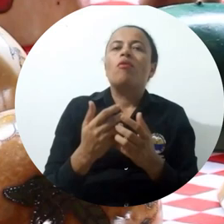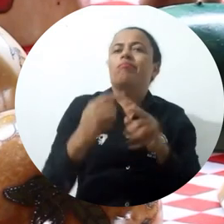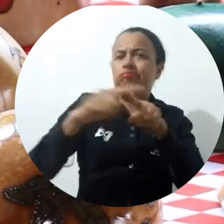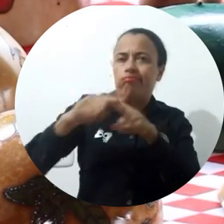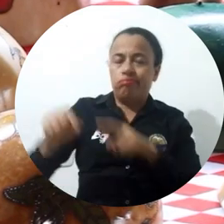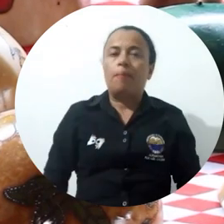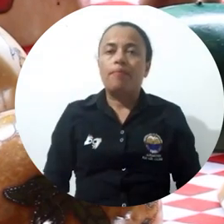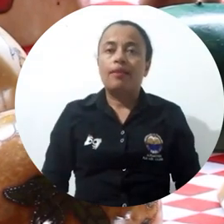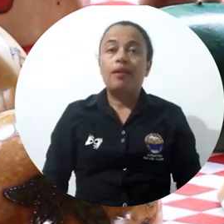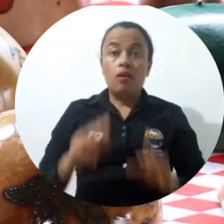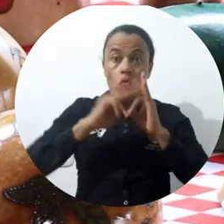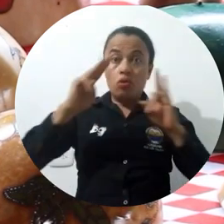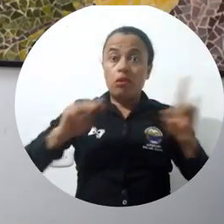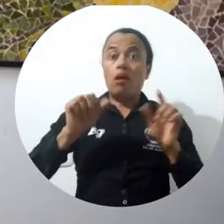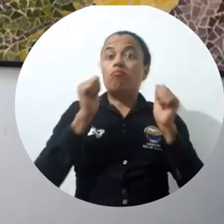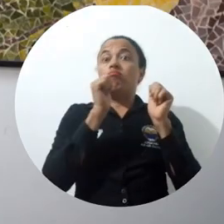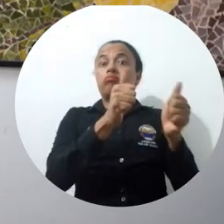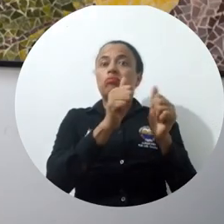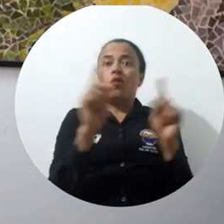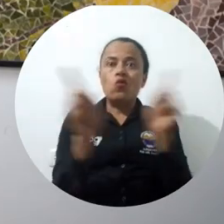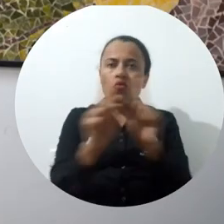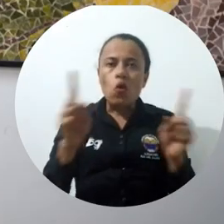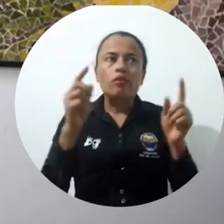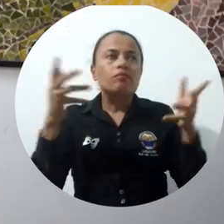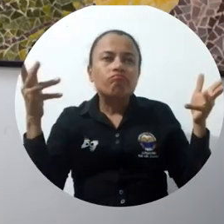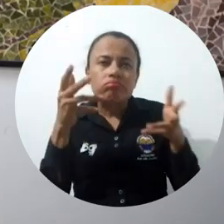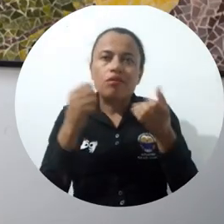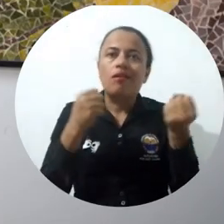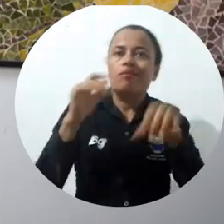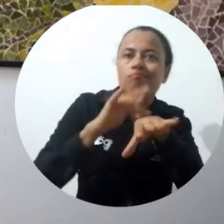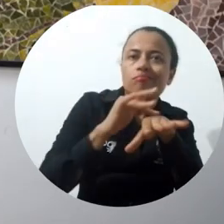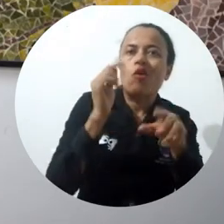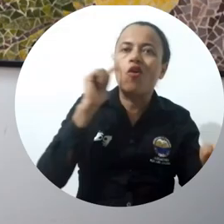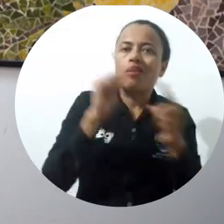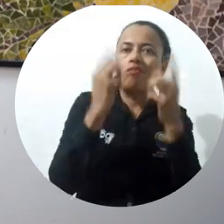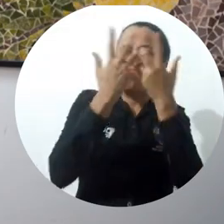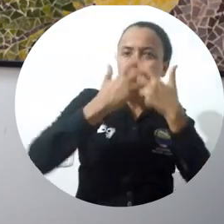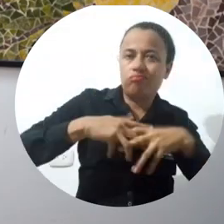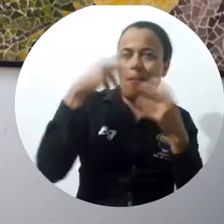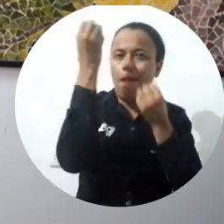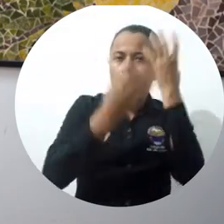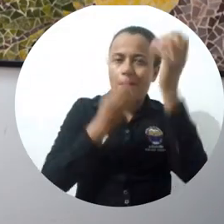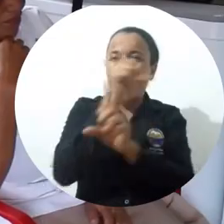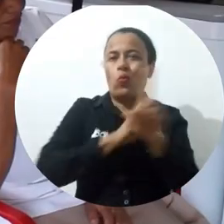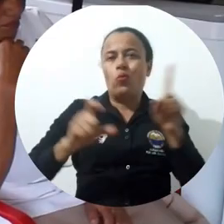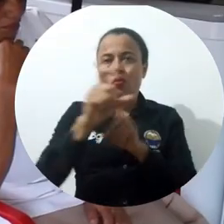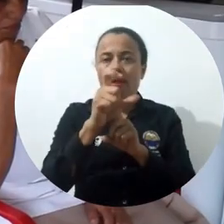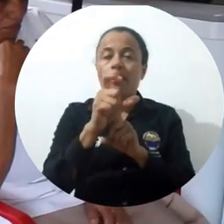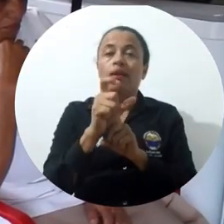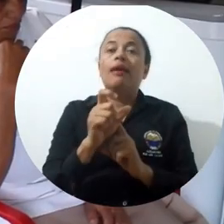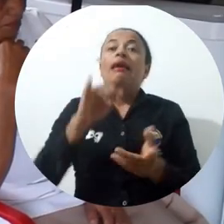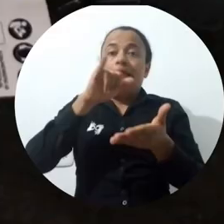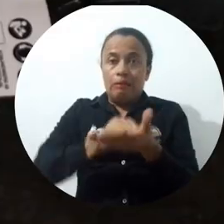digamos, a estas tendencias que vienen en el sentido de fomentar todo lo que iba ligado a las industrias creativas y culturales.